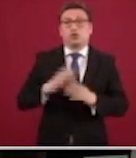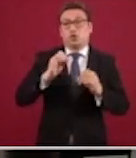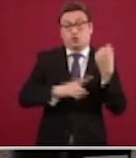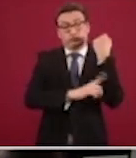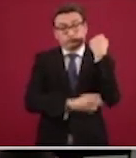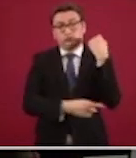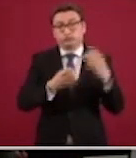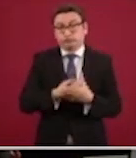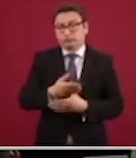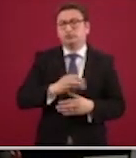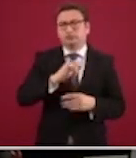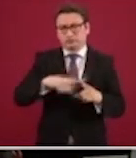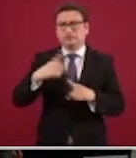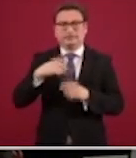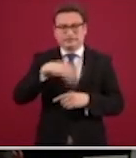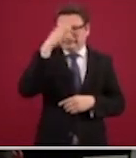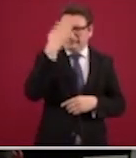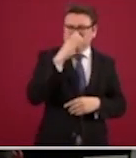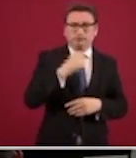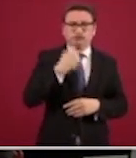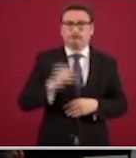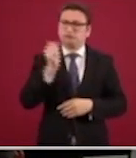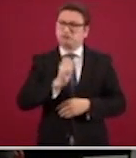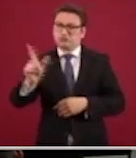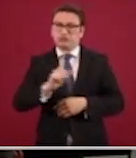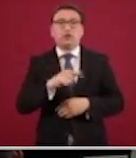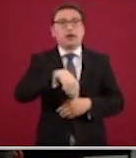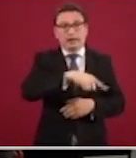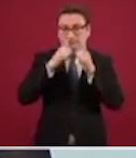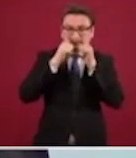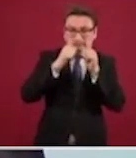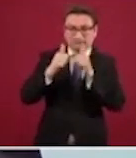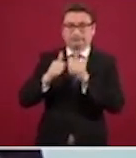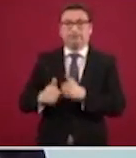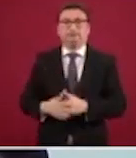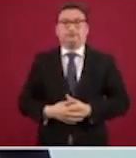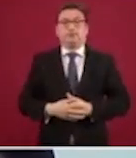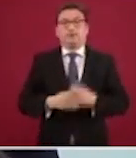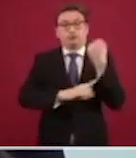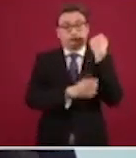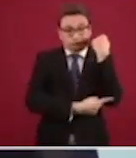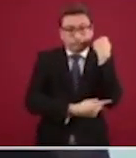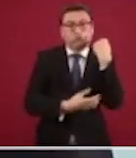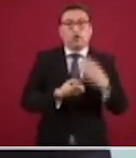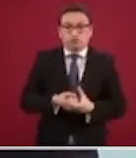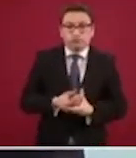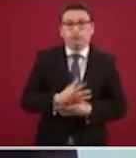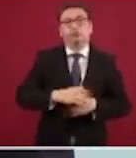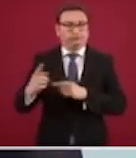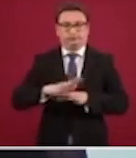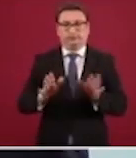infantil, que por ser especializados seguirán atendiendo el parto, embarazo, puerperio, cesáreas.